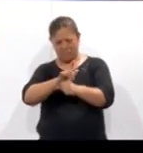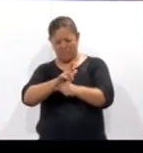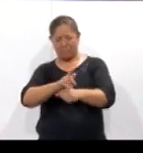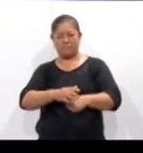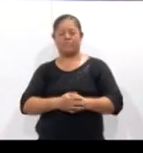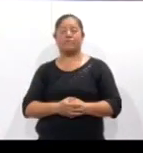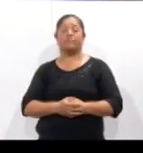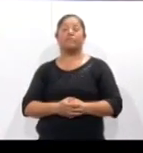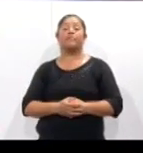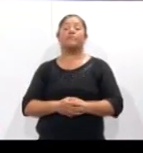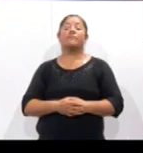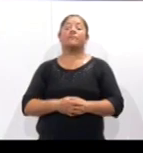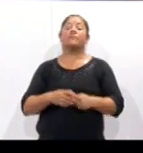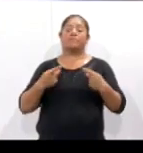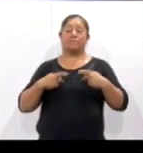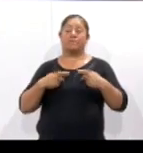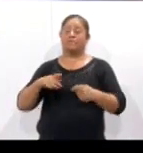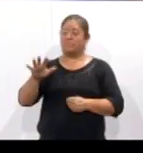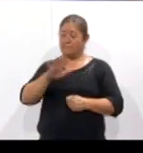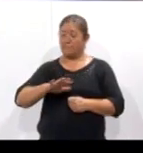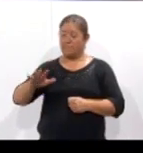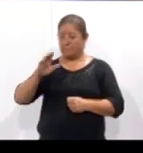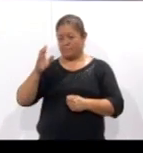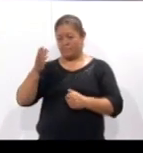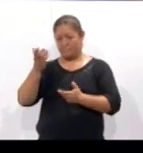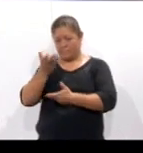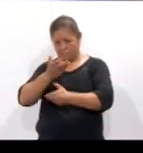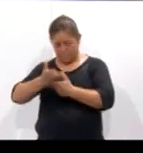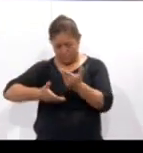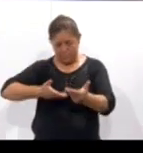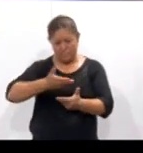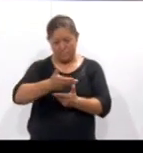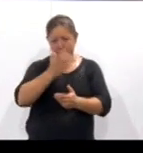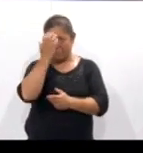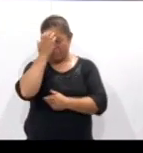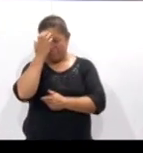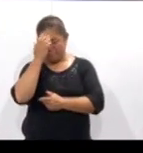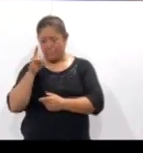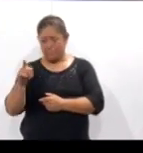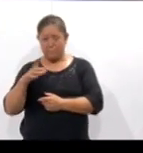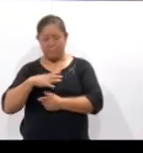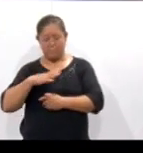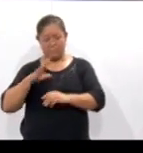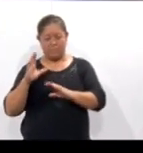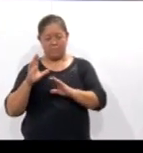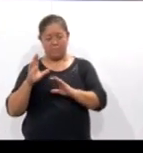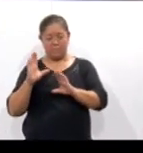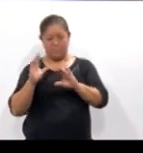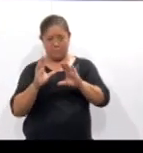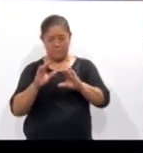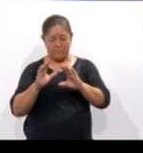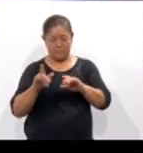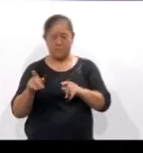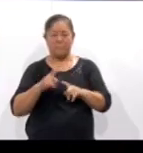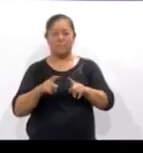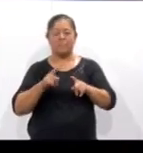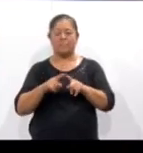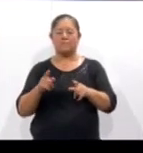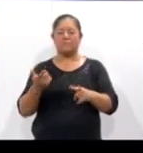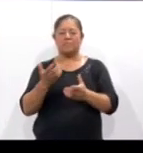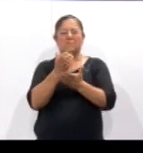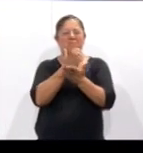el que, pues, pobladores compartieron saberes y también los promovieron mediante la elaboración de diferentes remedios,